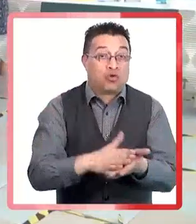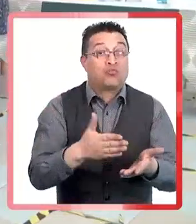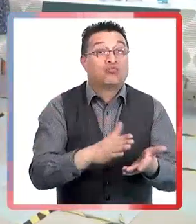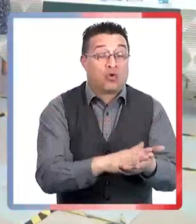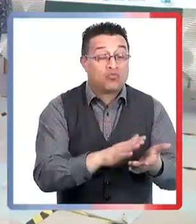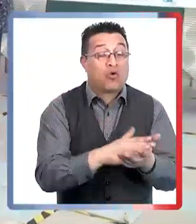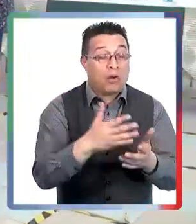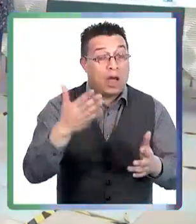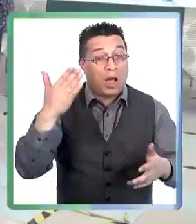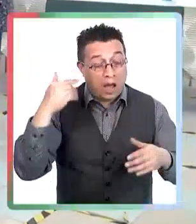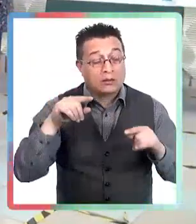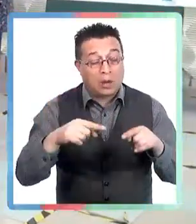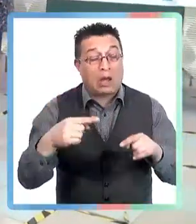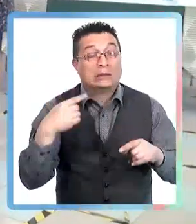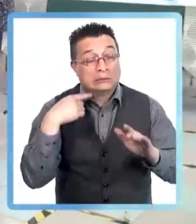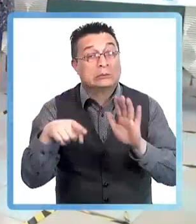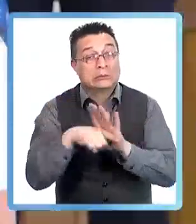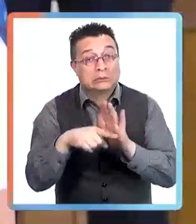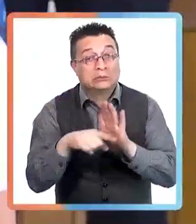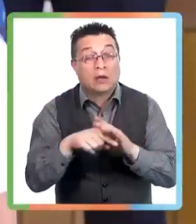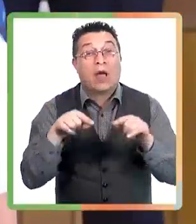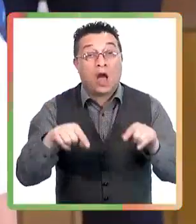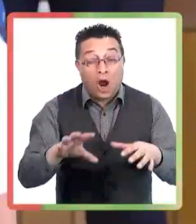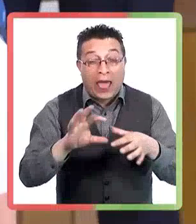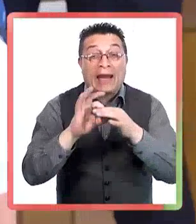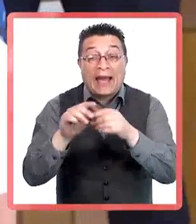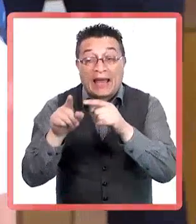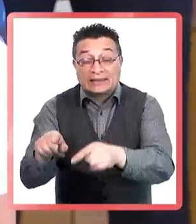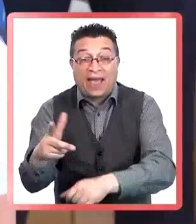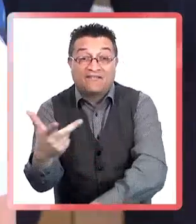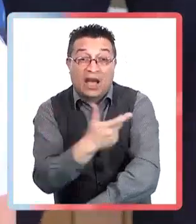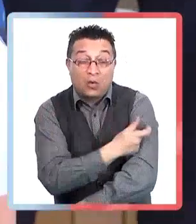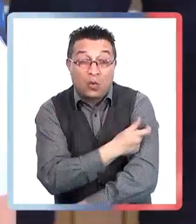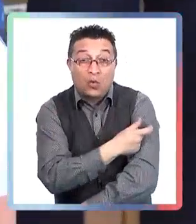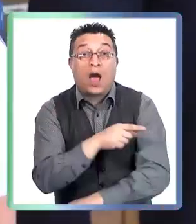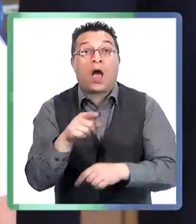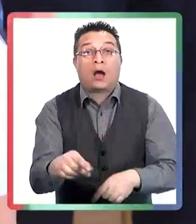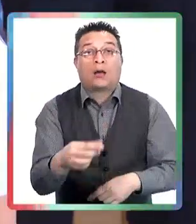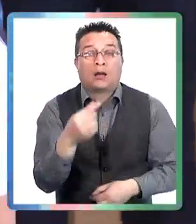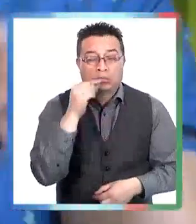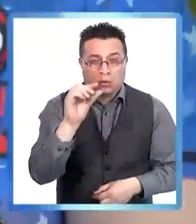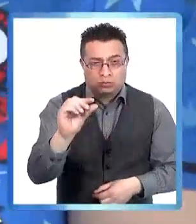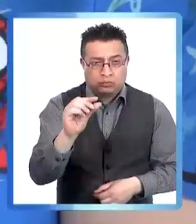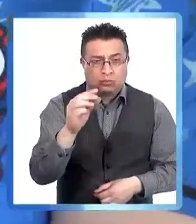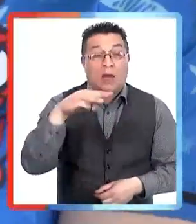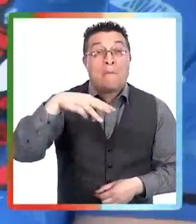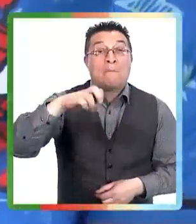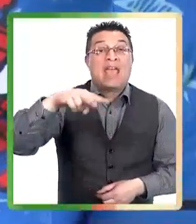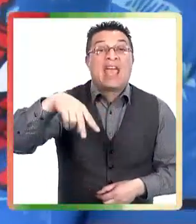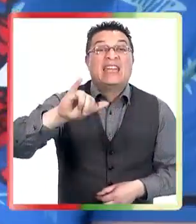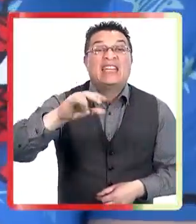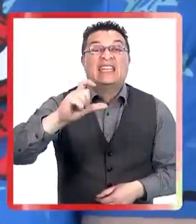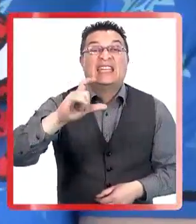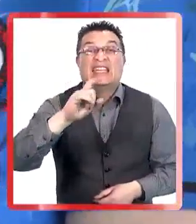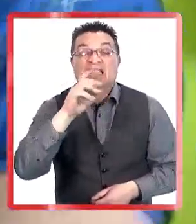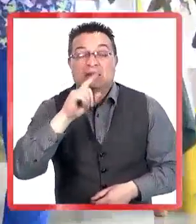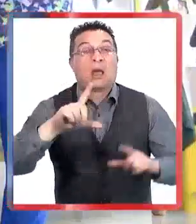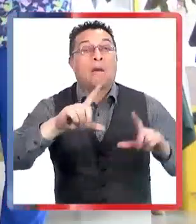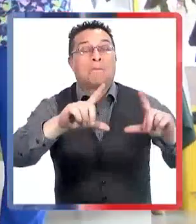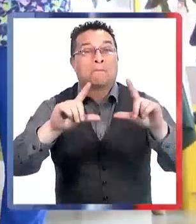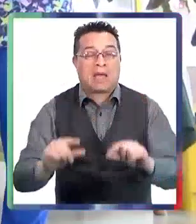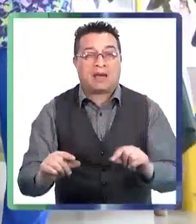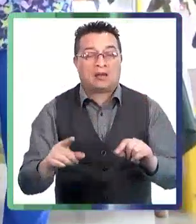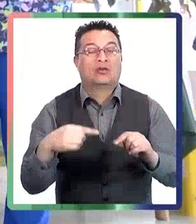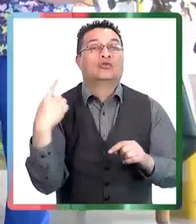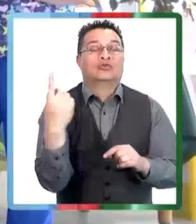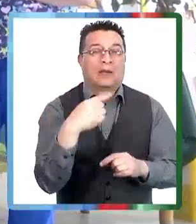y se encienden las alarmas a nivel nacional. Antes era rutina, era normal. Las vacunas han cambiado la evolución, la